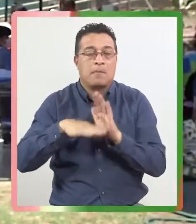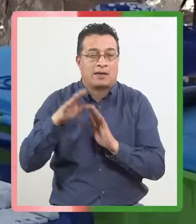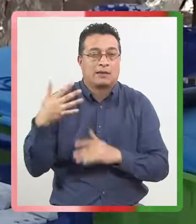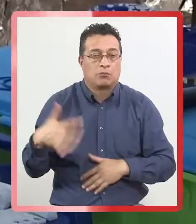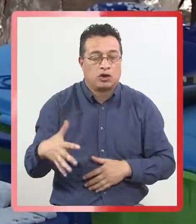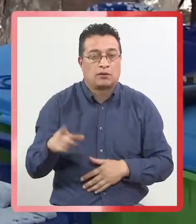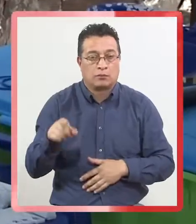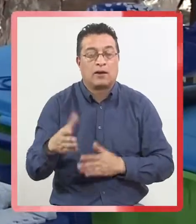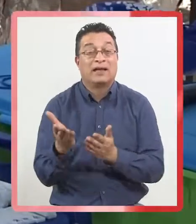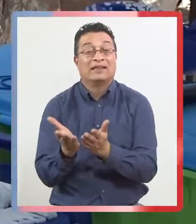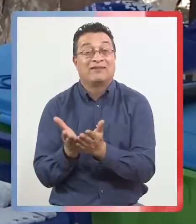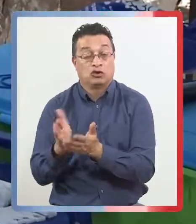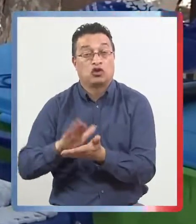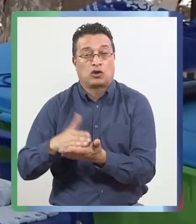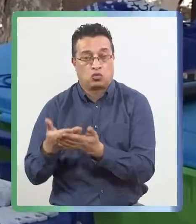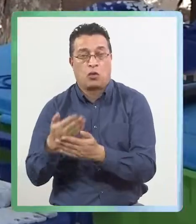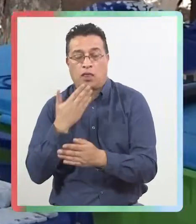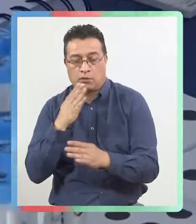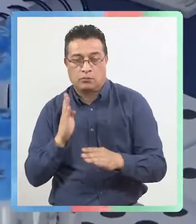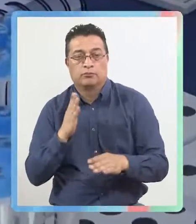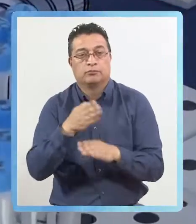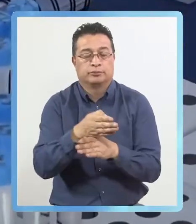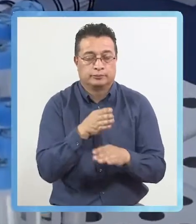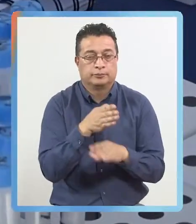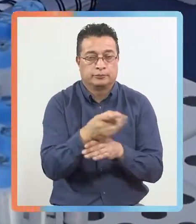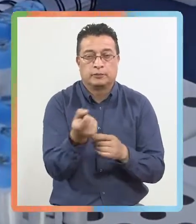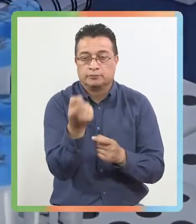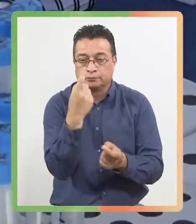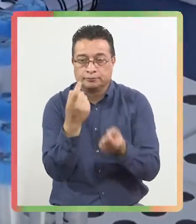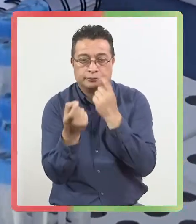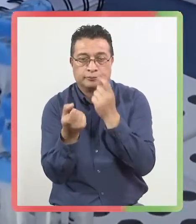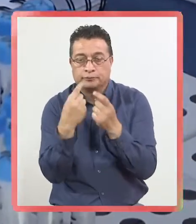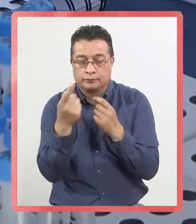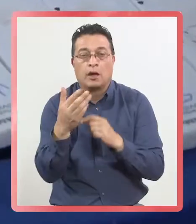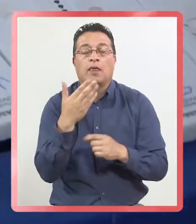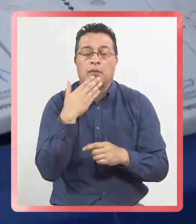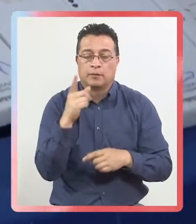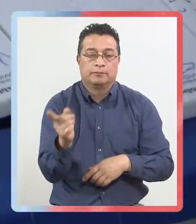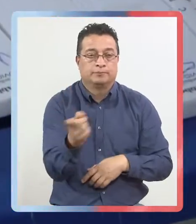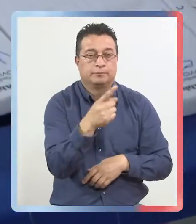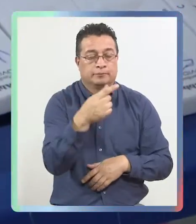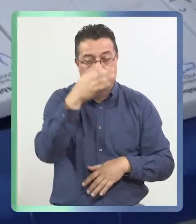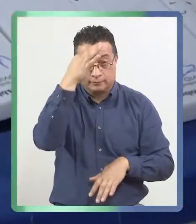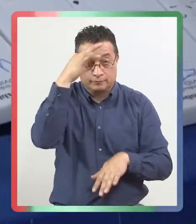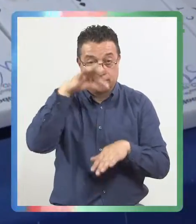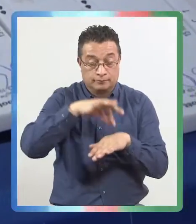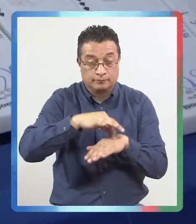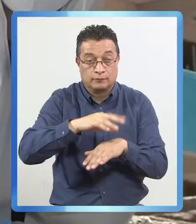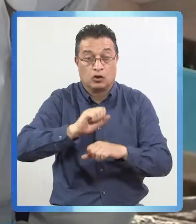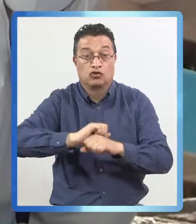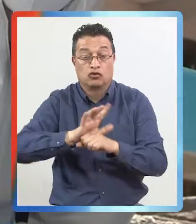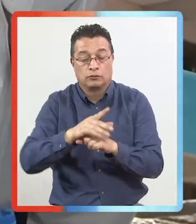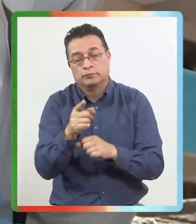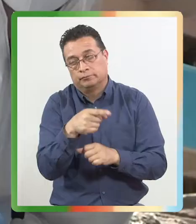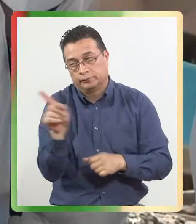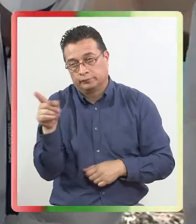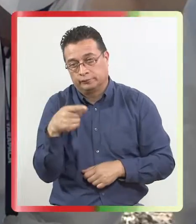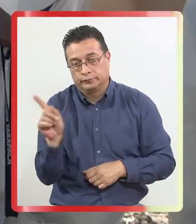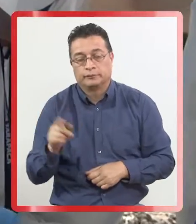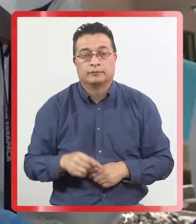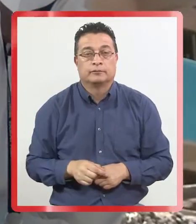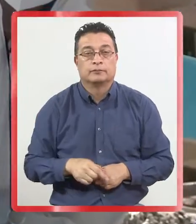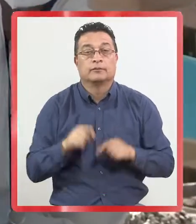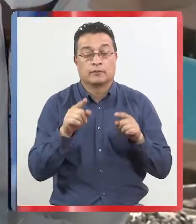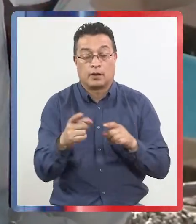artículos de aseo. También acudió al servicio de salud para tomar exámenes de antígeno y derivar a los enfermos de